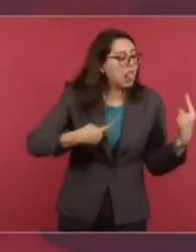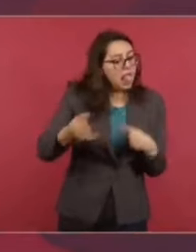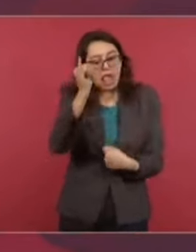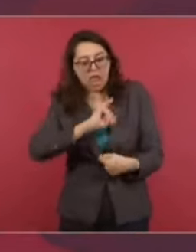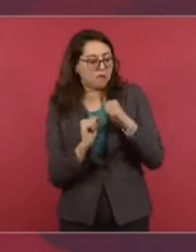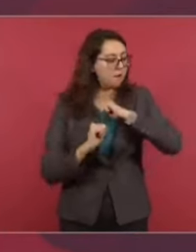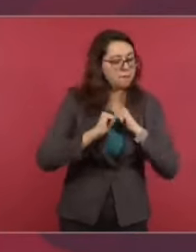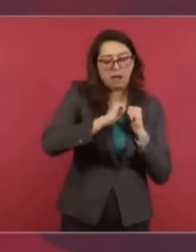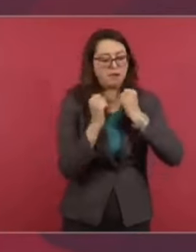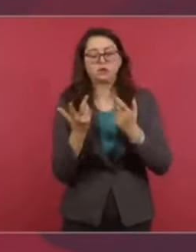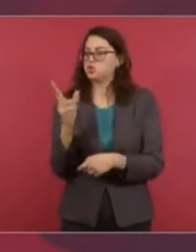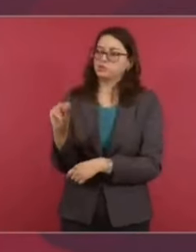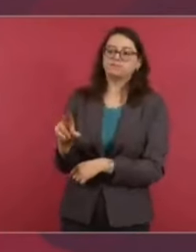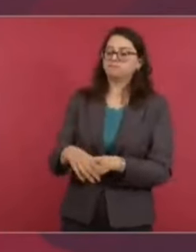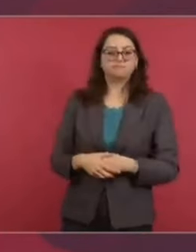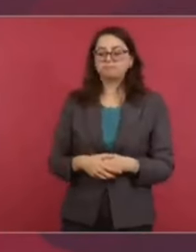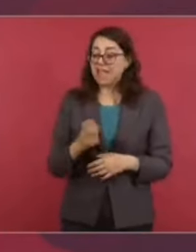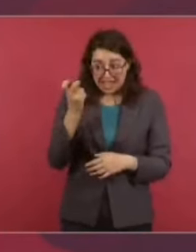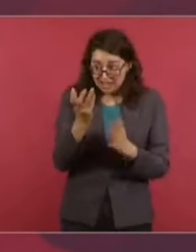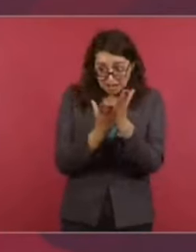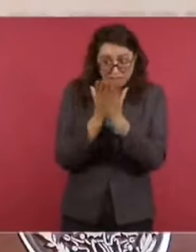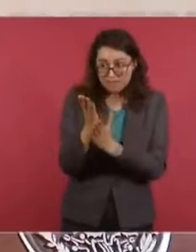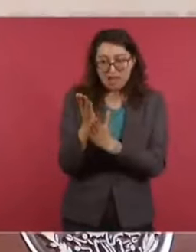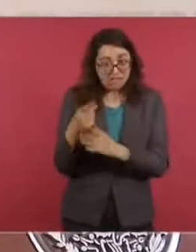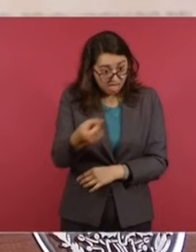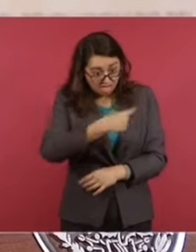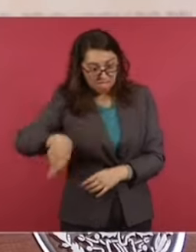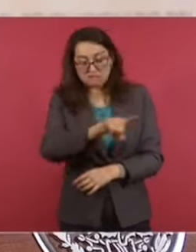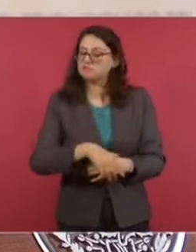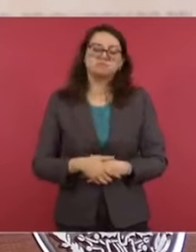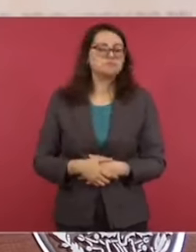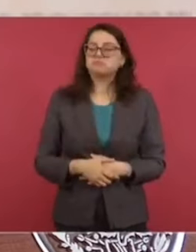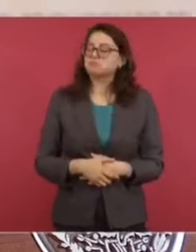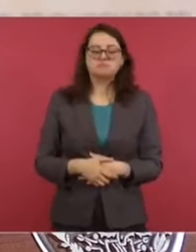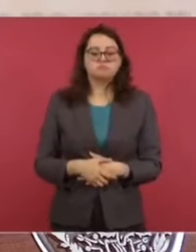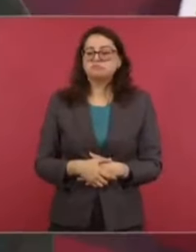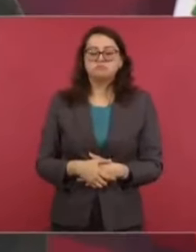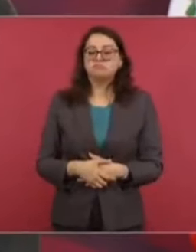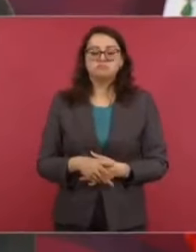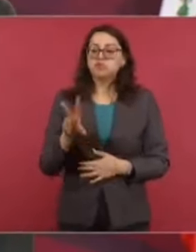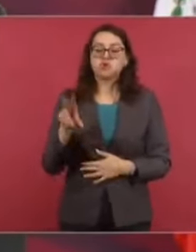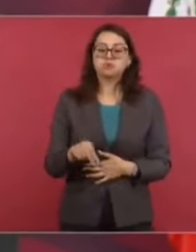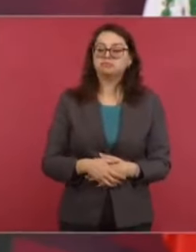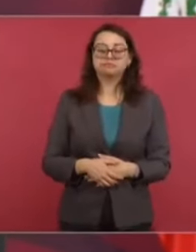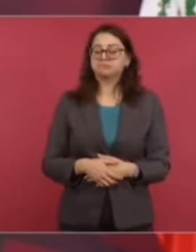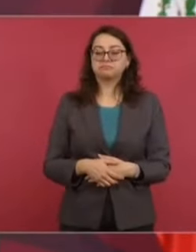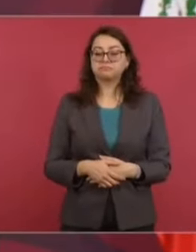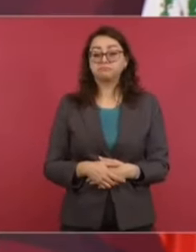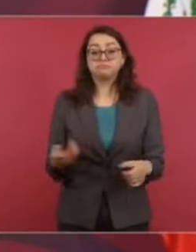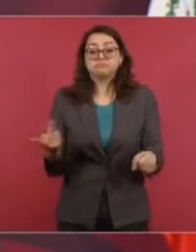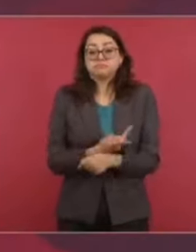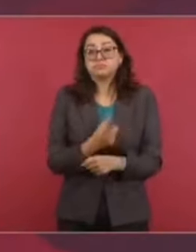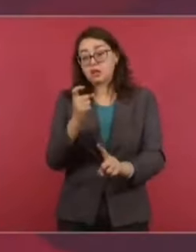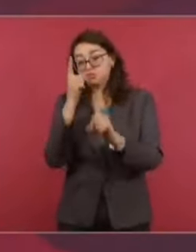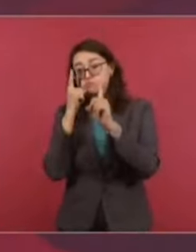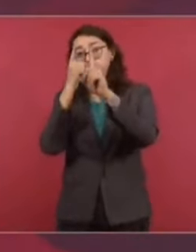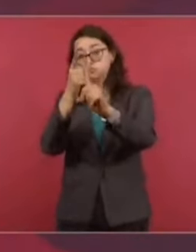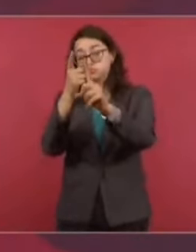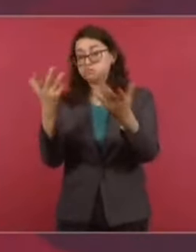o a las jefas, eso es muy relativo. Suele pasar que cuando no hay principios,